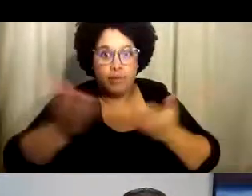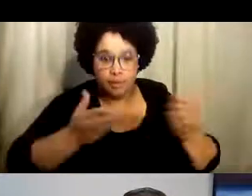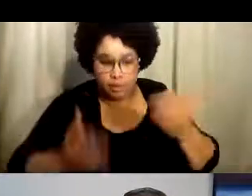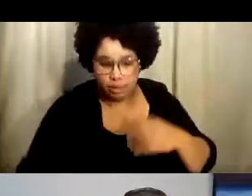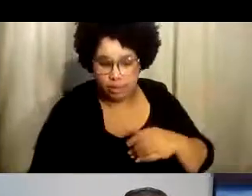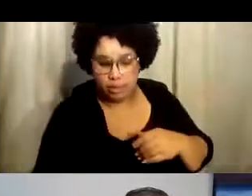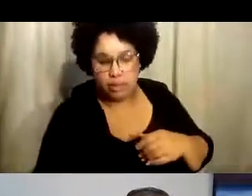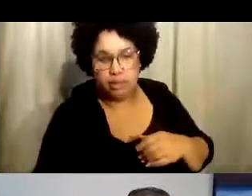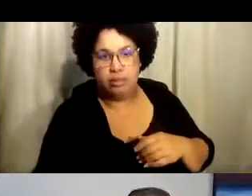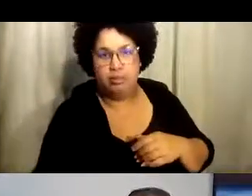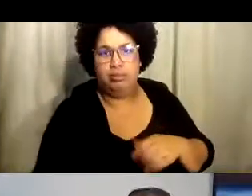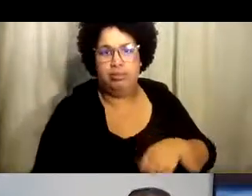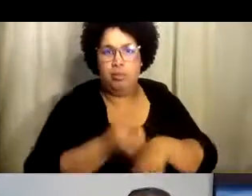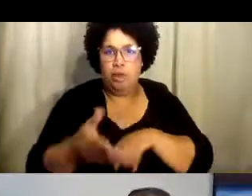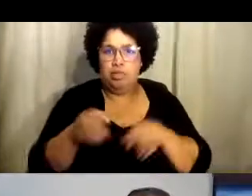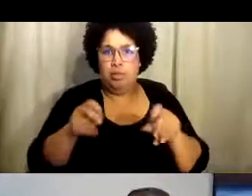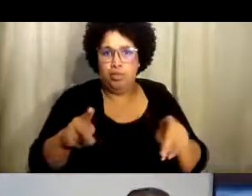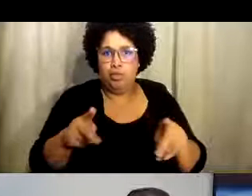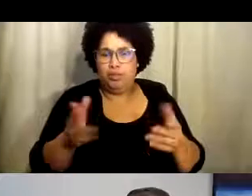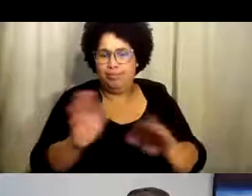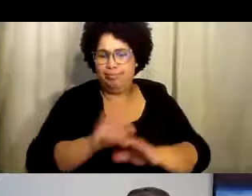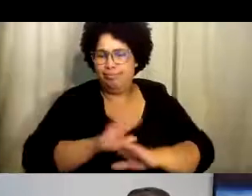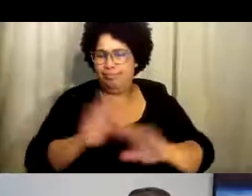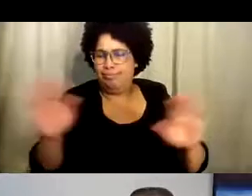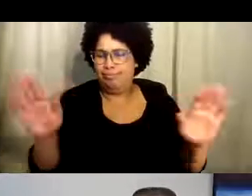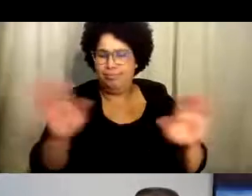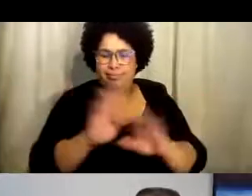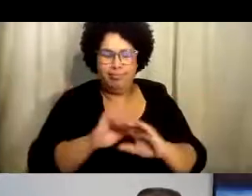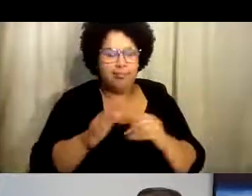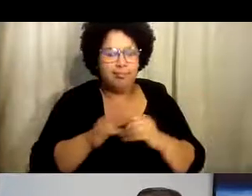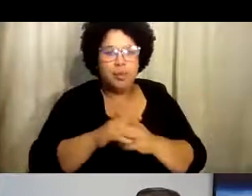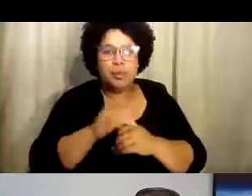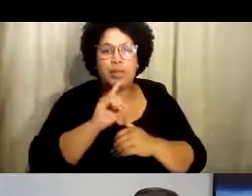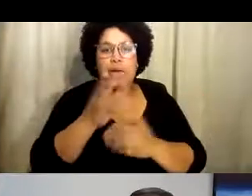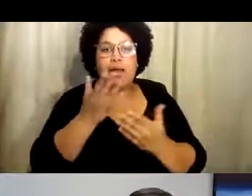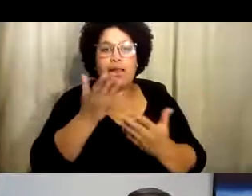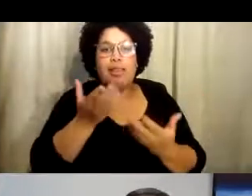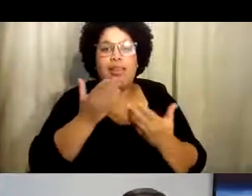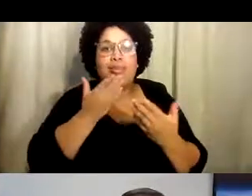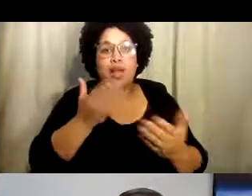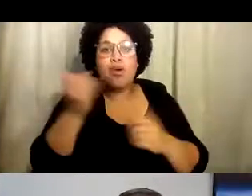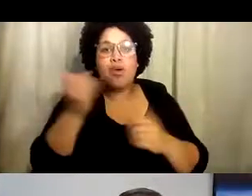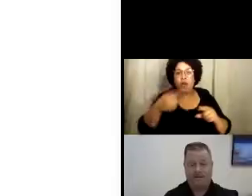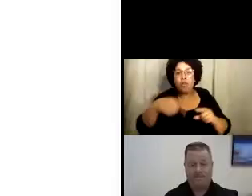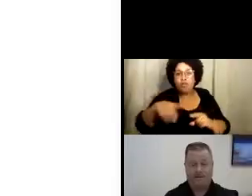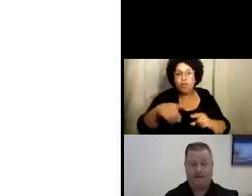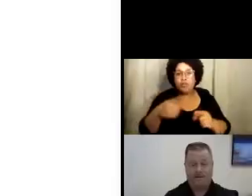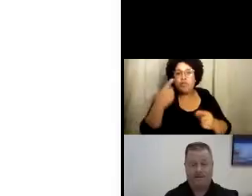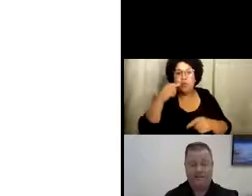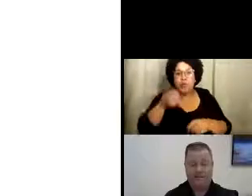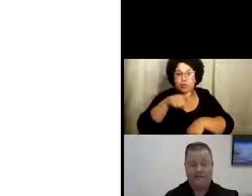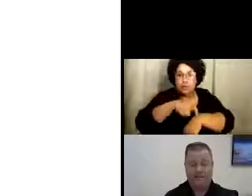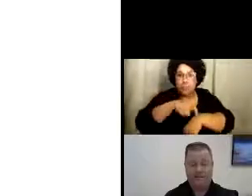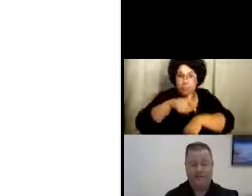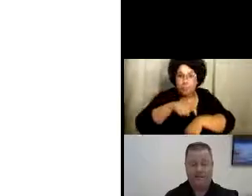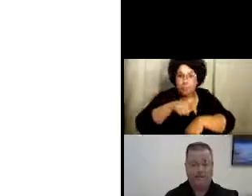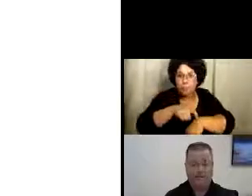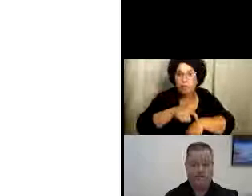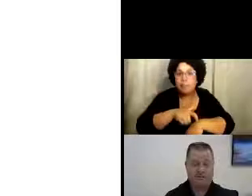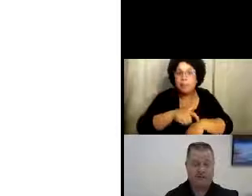servicios. No queremos desperdiciar esta oportunidad. Con ello, me gustaría darle gracias